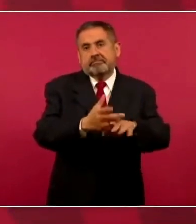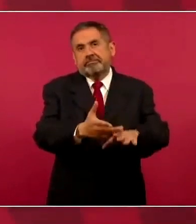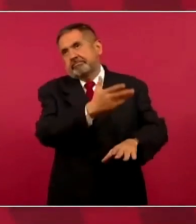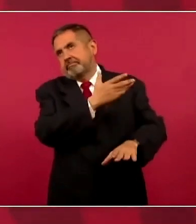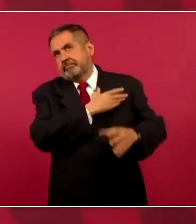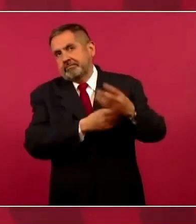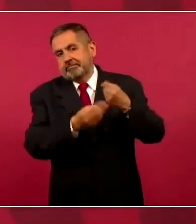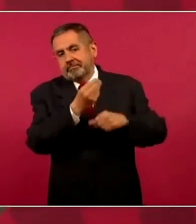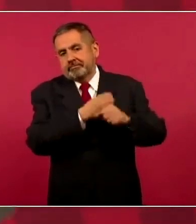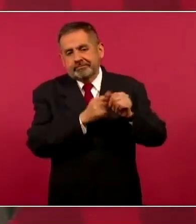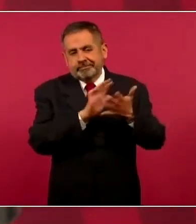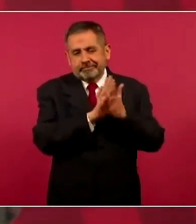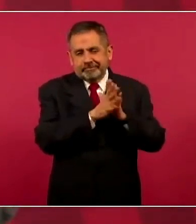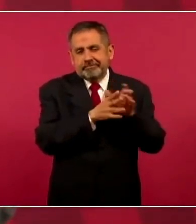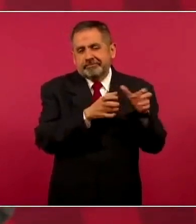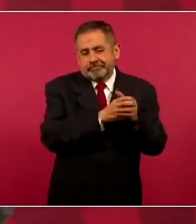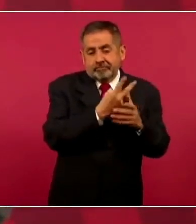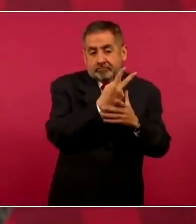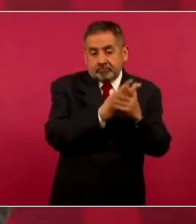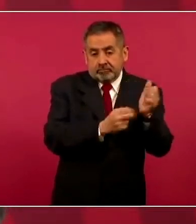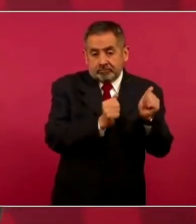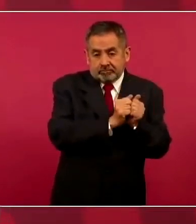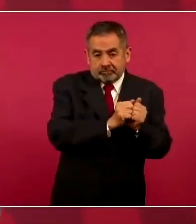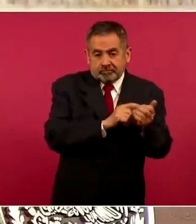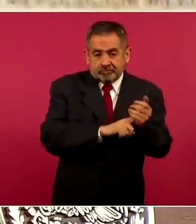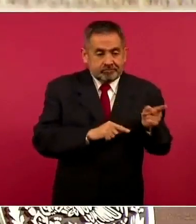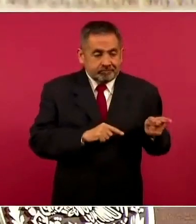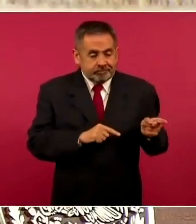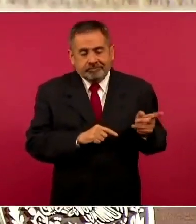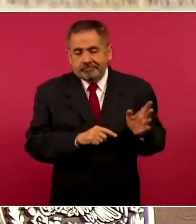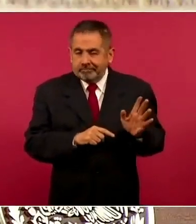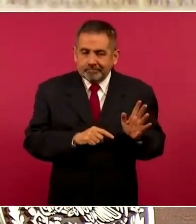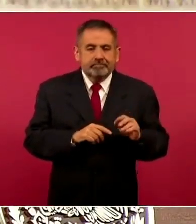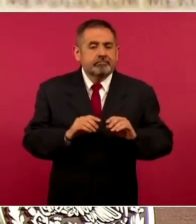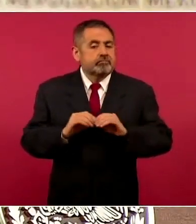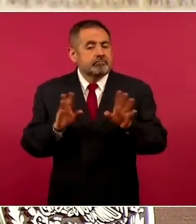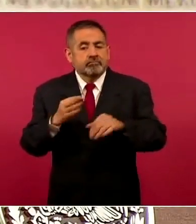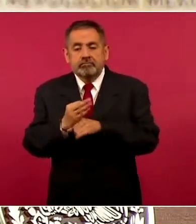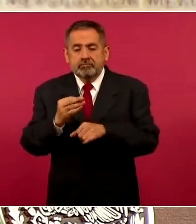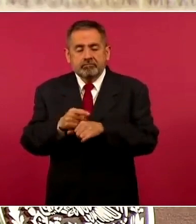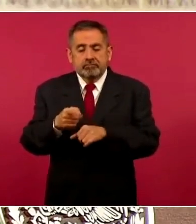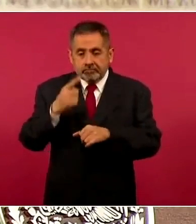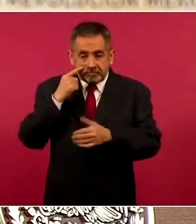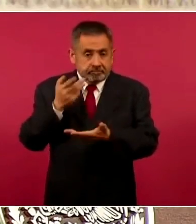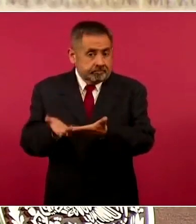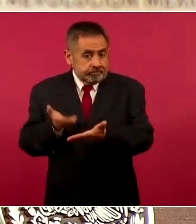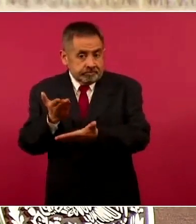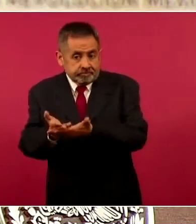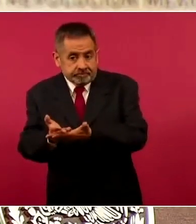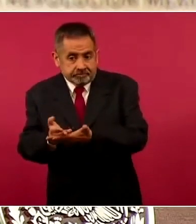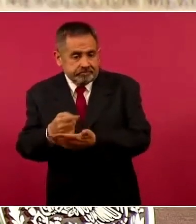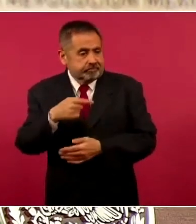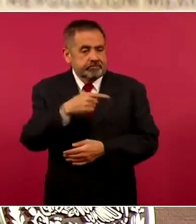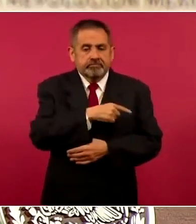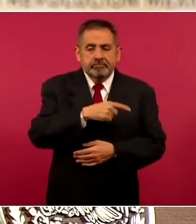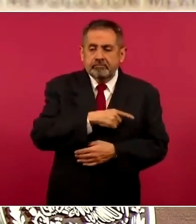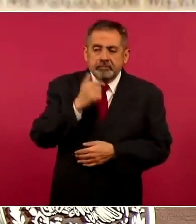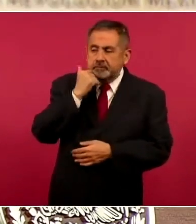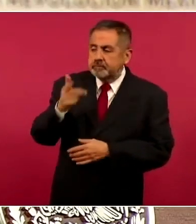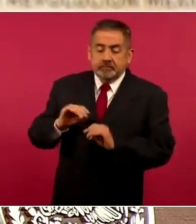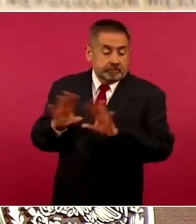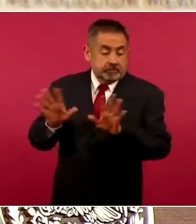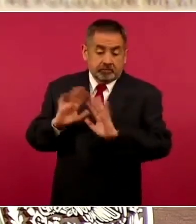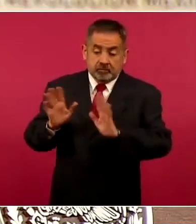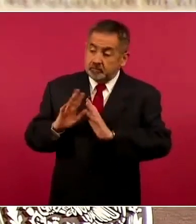Pero en esto pues es muy claro de que no quieren ninguna